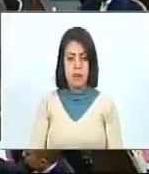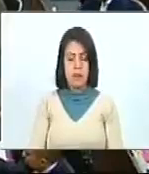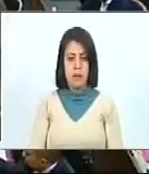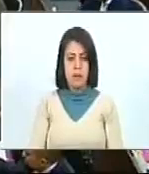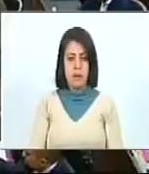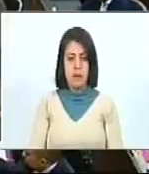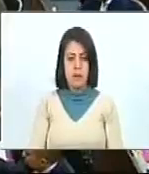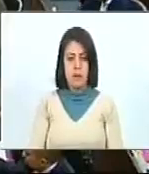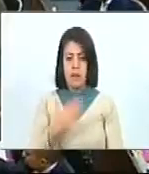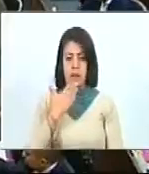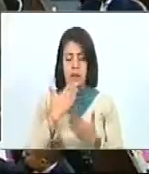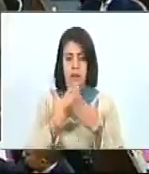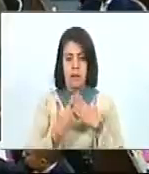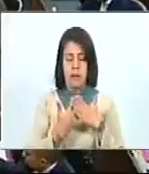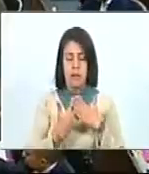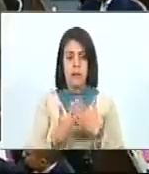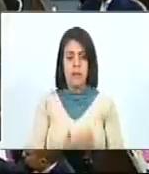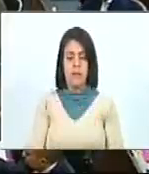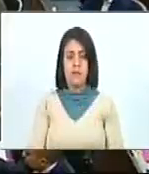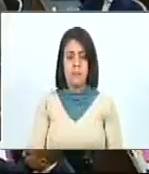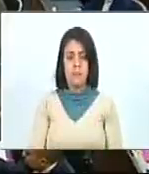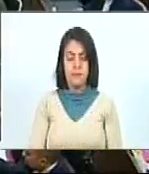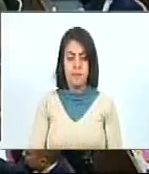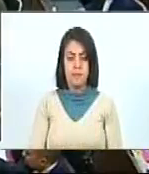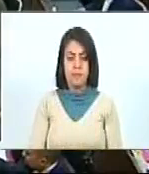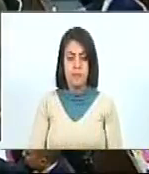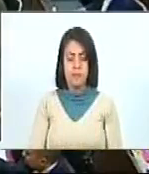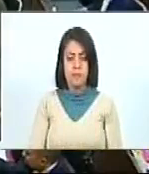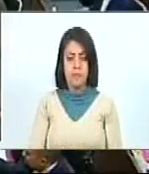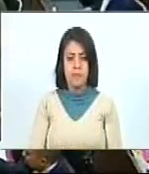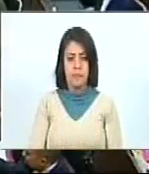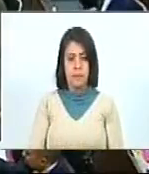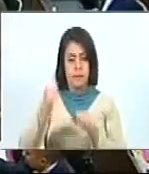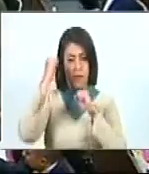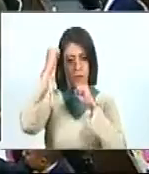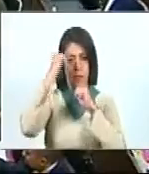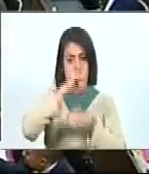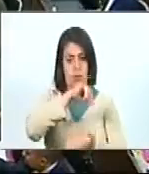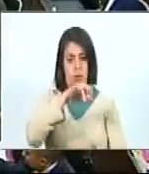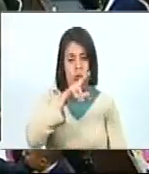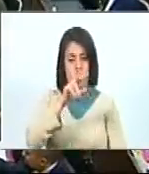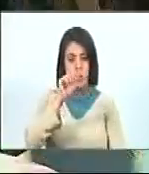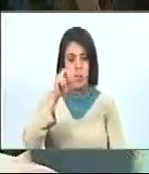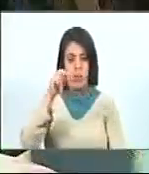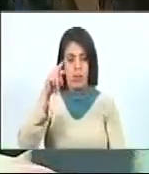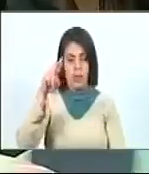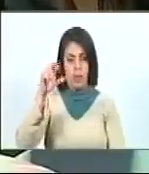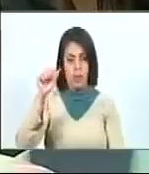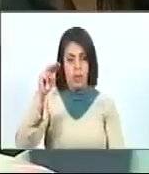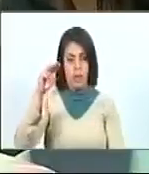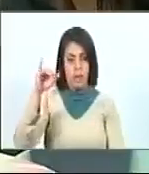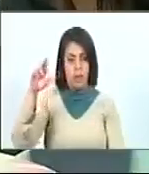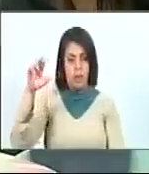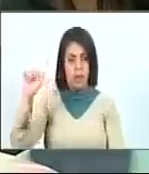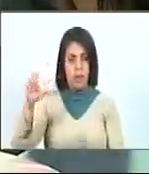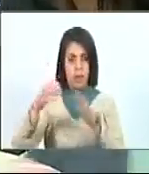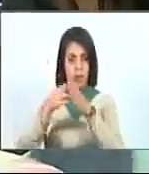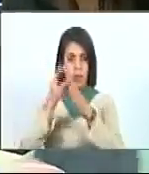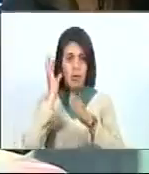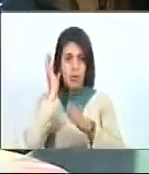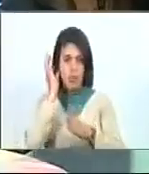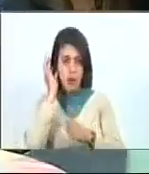Gracias, presidente. ¡Viva Juana Ramírez la avanzadora y su batería de mujeres!